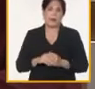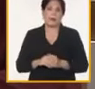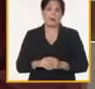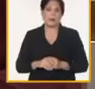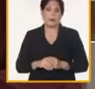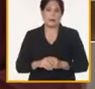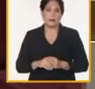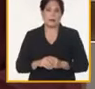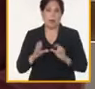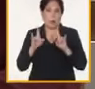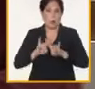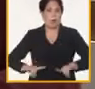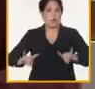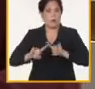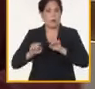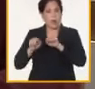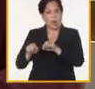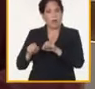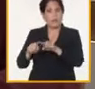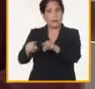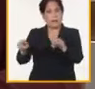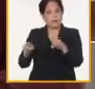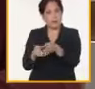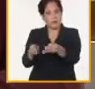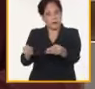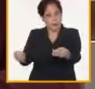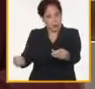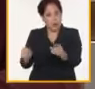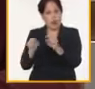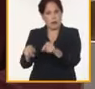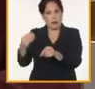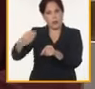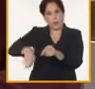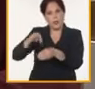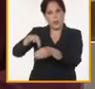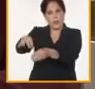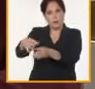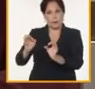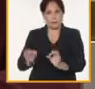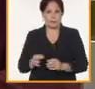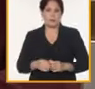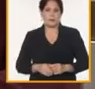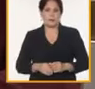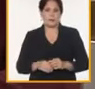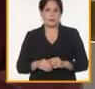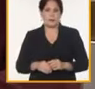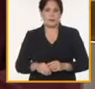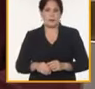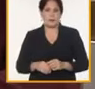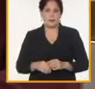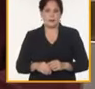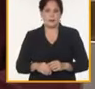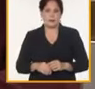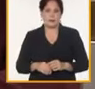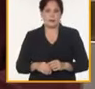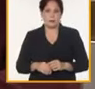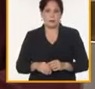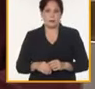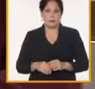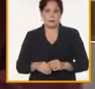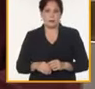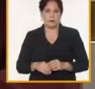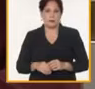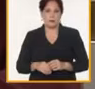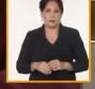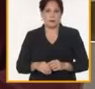superior y también de la educación general por lo tanto lo que estoy planteando que esto es algo